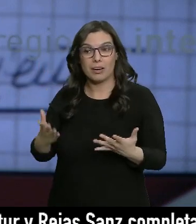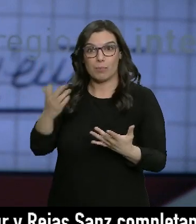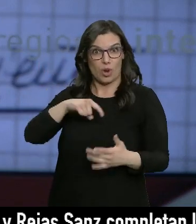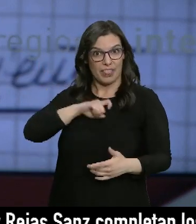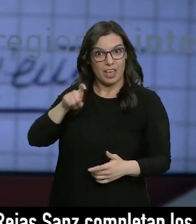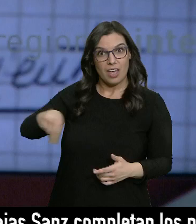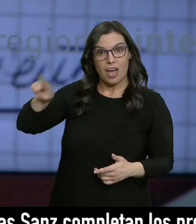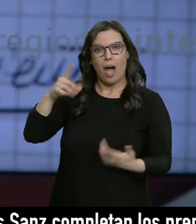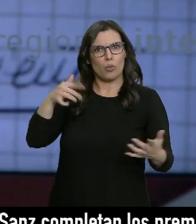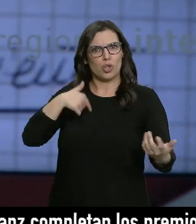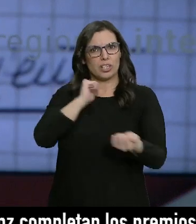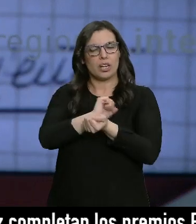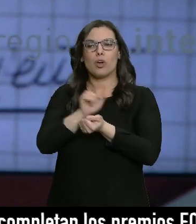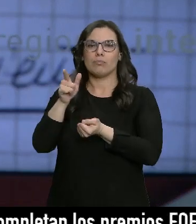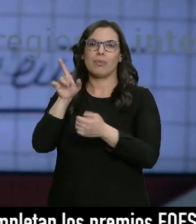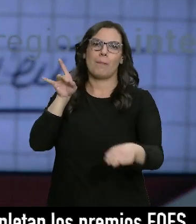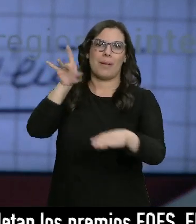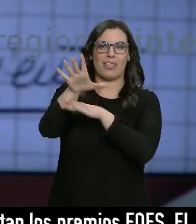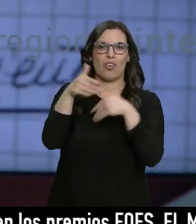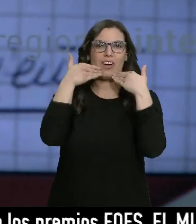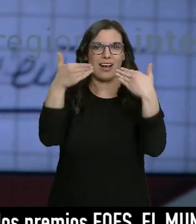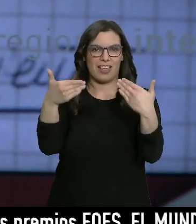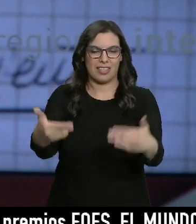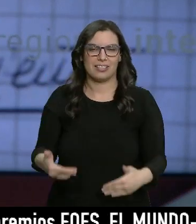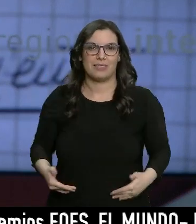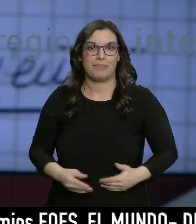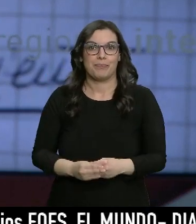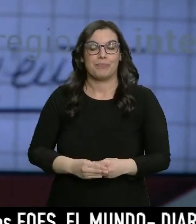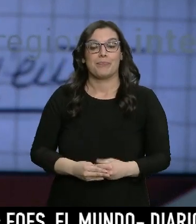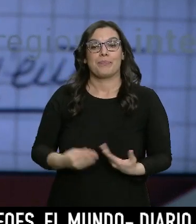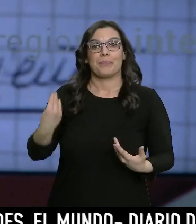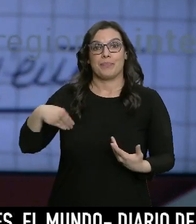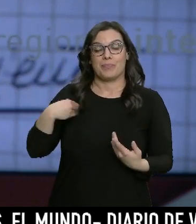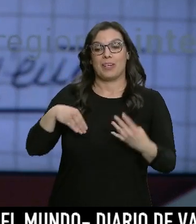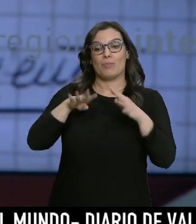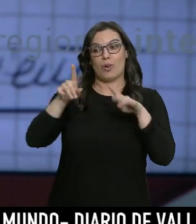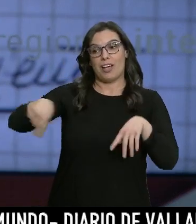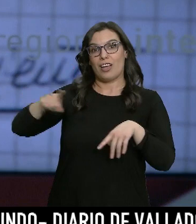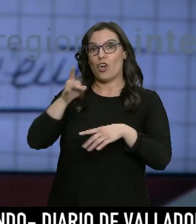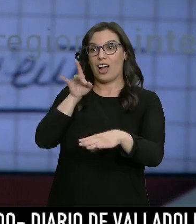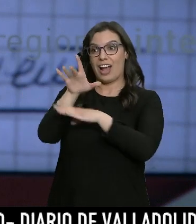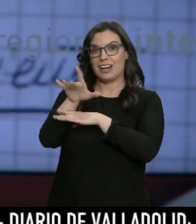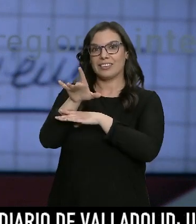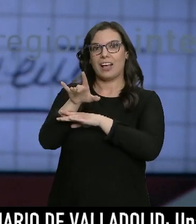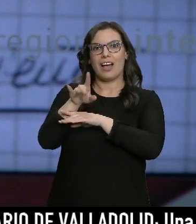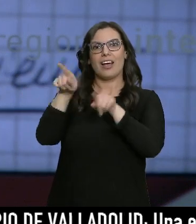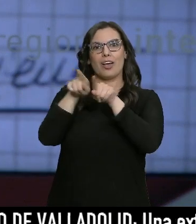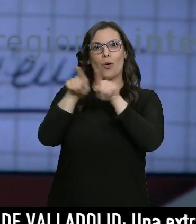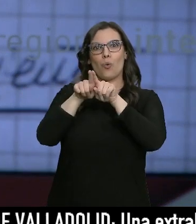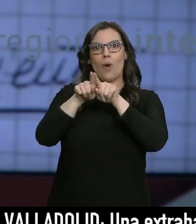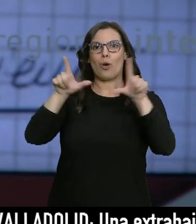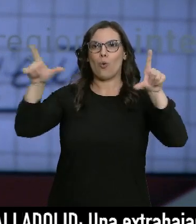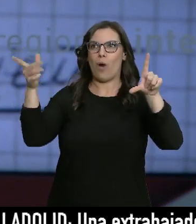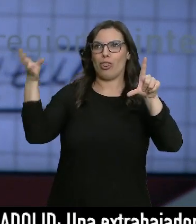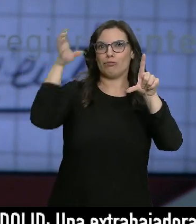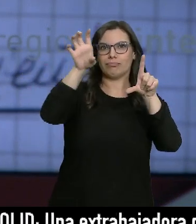los agentes que ha decidido enviarles una carta de agradecimiento. En el calabozo han enmarcado esa carta y la han colocado en una